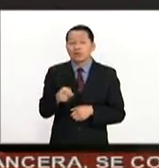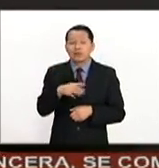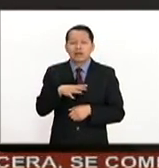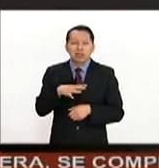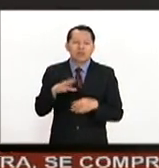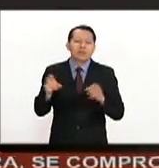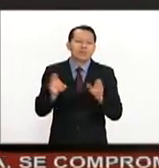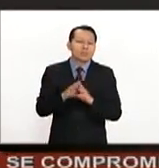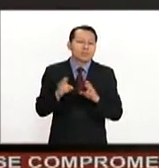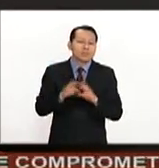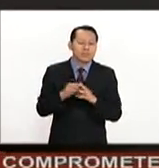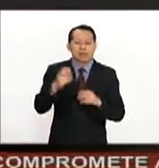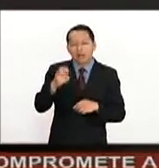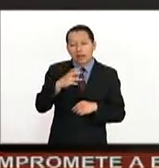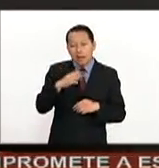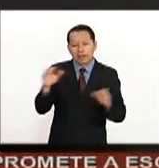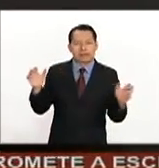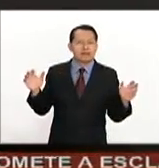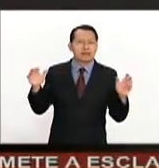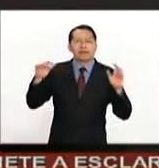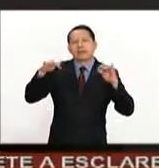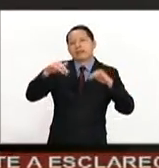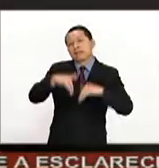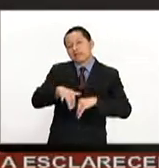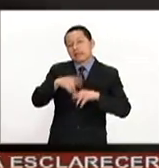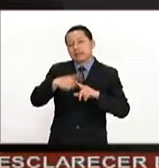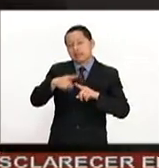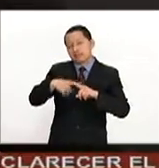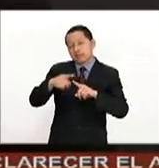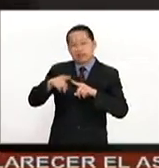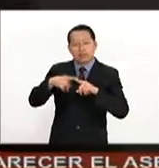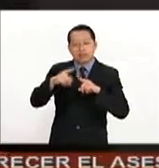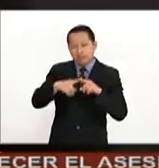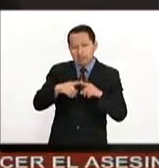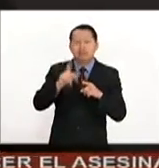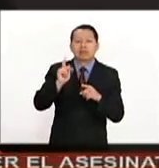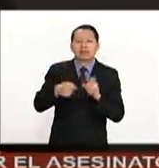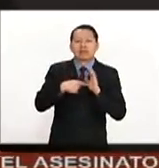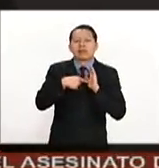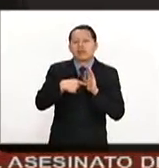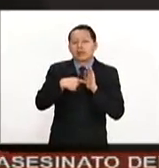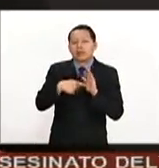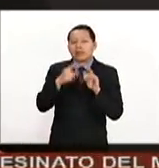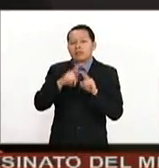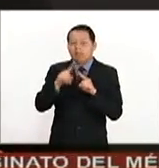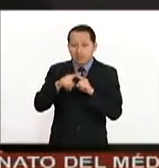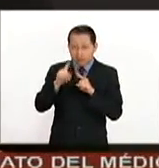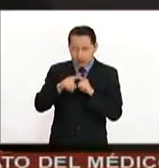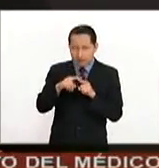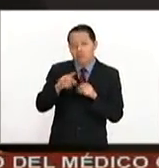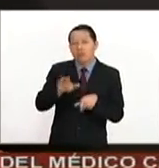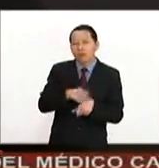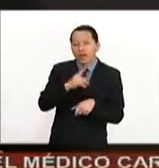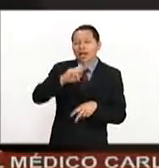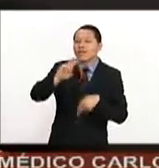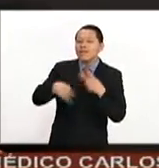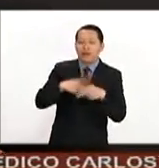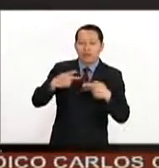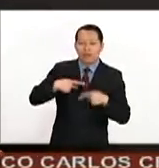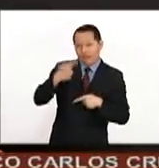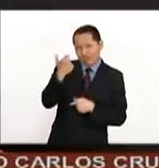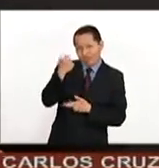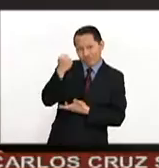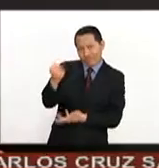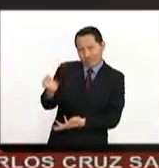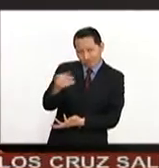como el escaparate, donde se dan cita a todos los creativos de México para mostrar su contenido a diferentes inversionistas. Ahora, esta